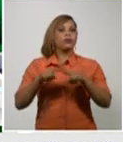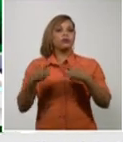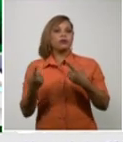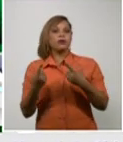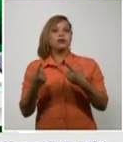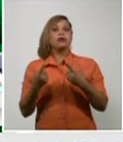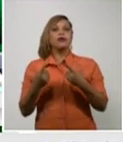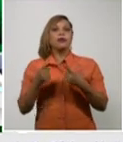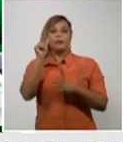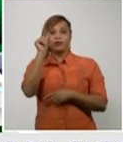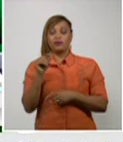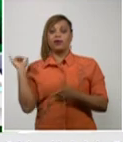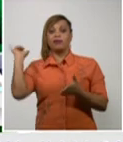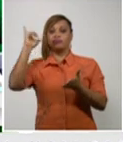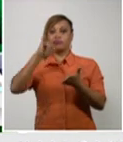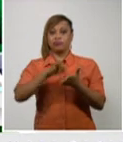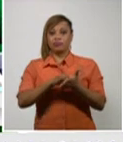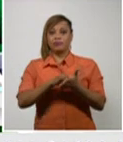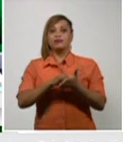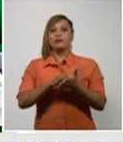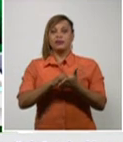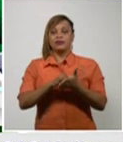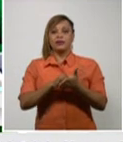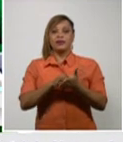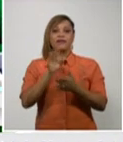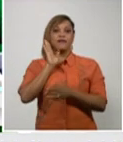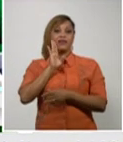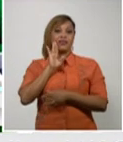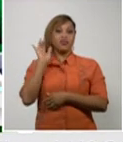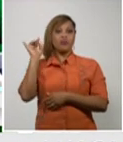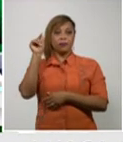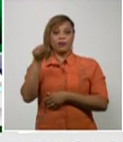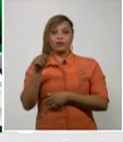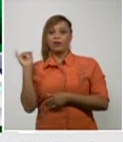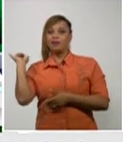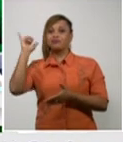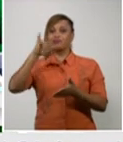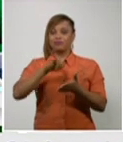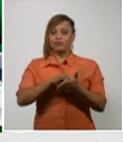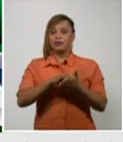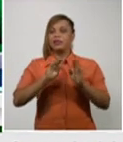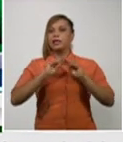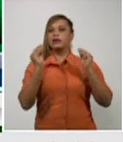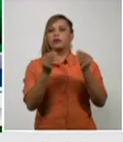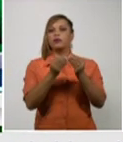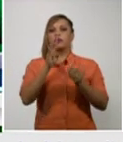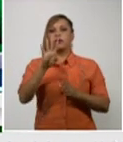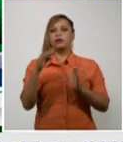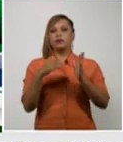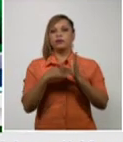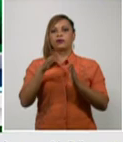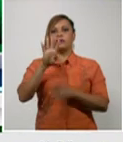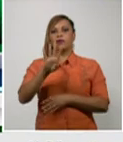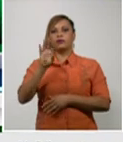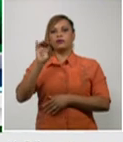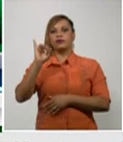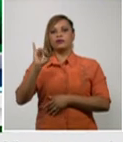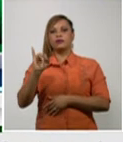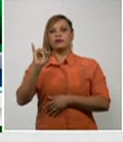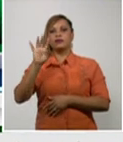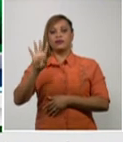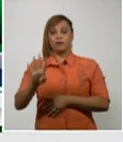importados la fuente de infecciones en el extranjero y ya se acumulan 4.464